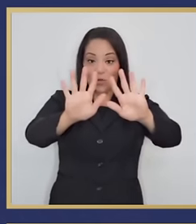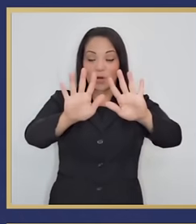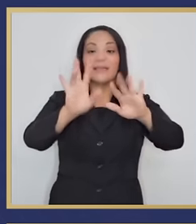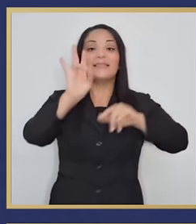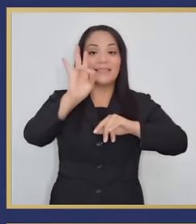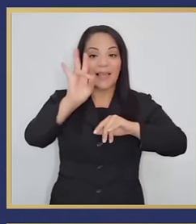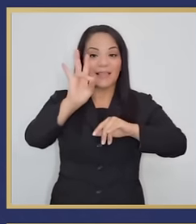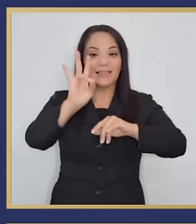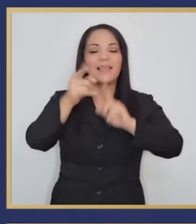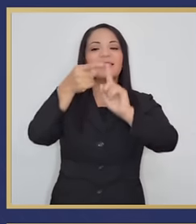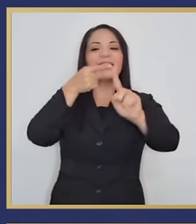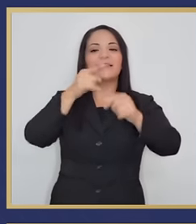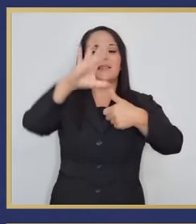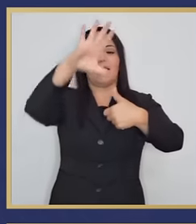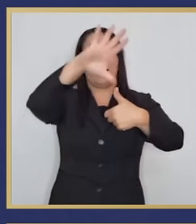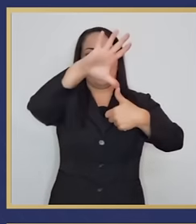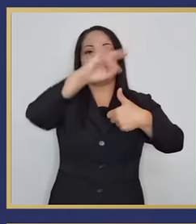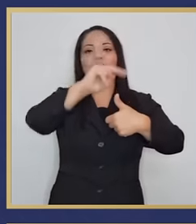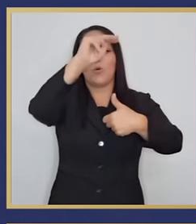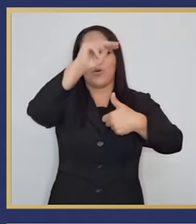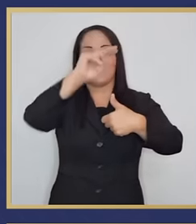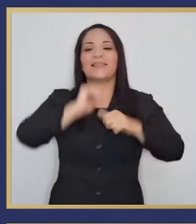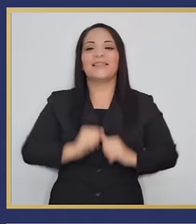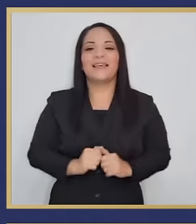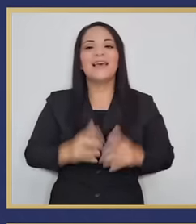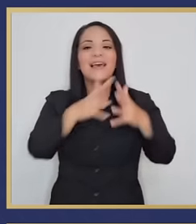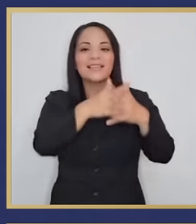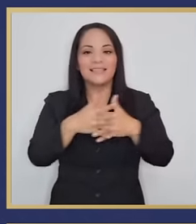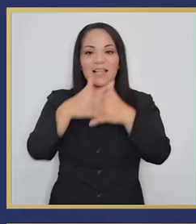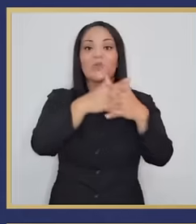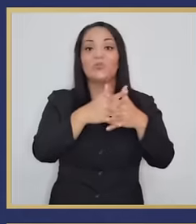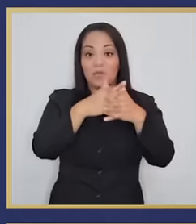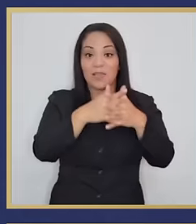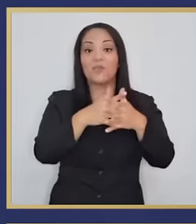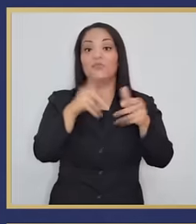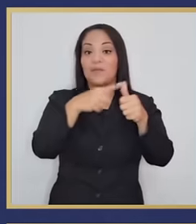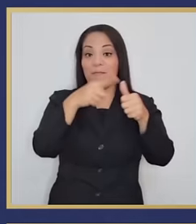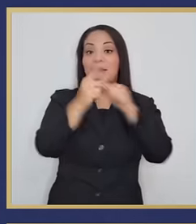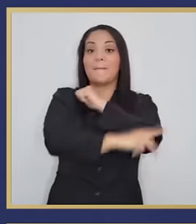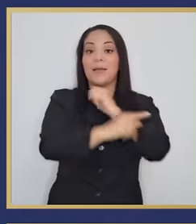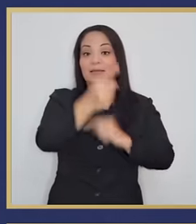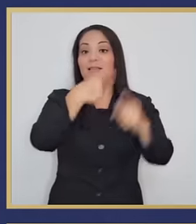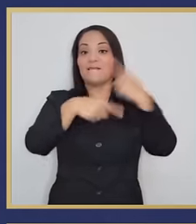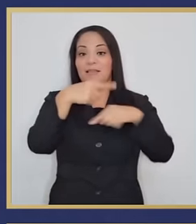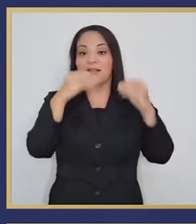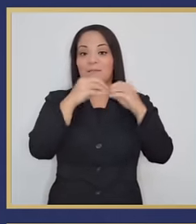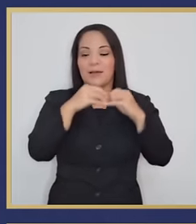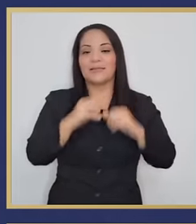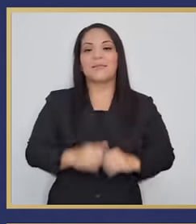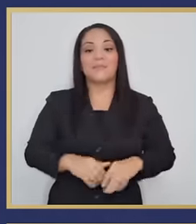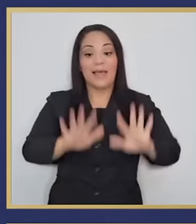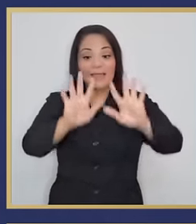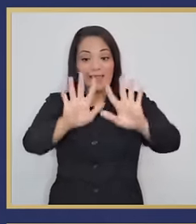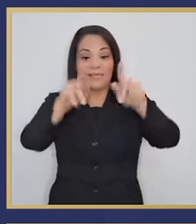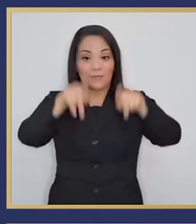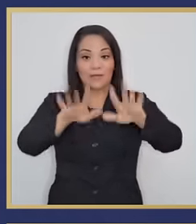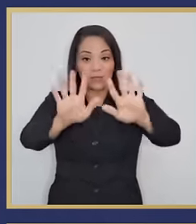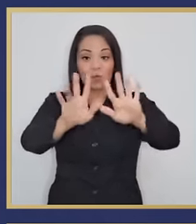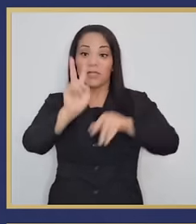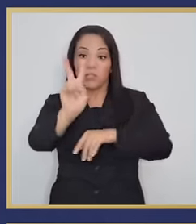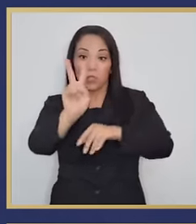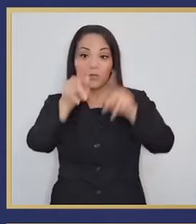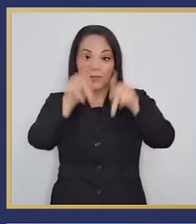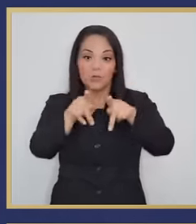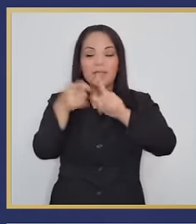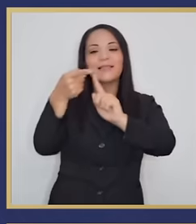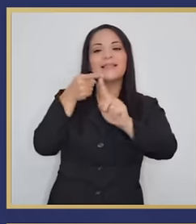Siete de cada diez turistas provienen de América del Norte, con Estados Unidos a la cabeza de la lista. Mientras que dos